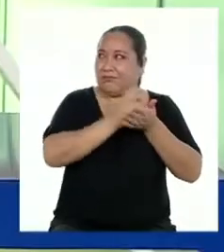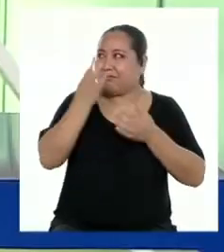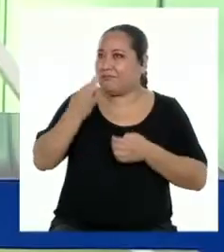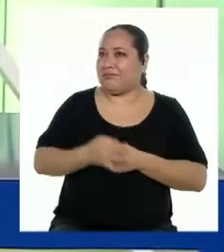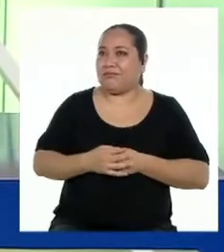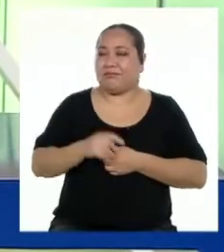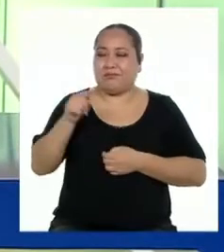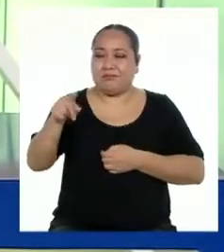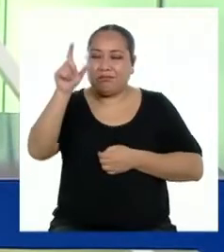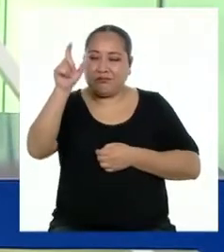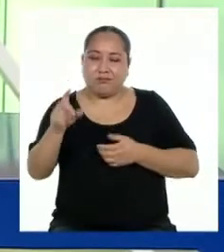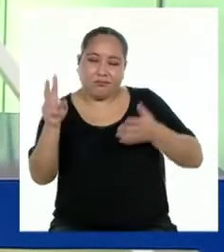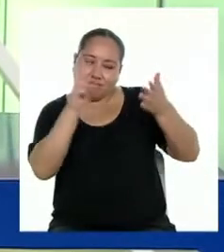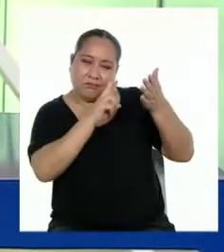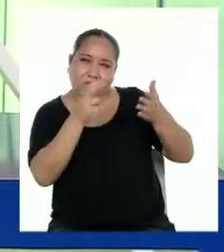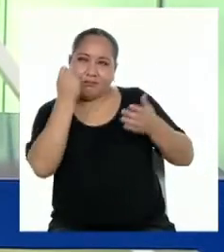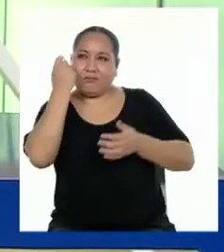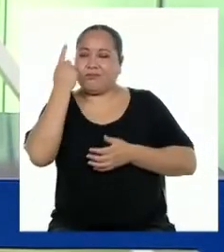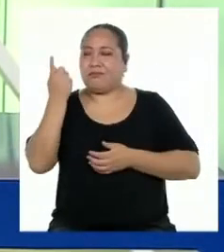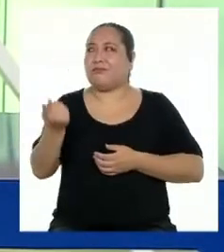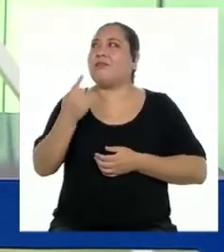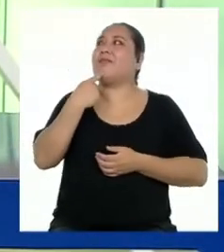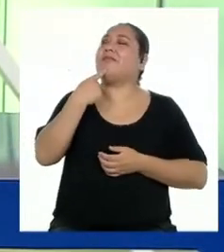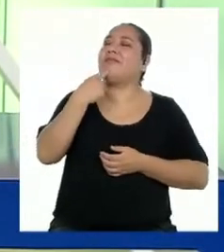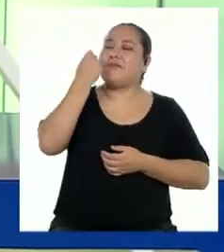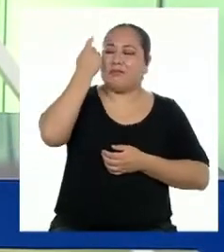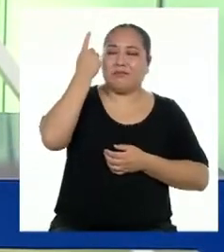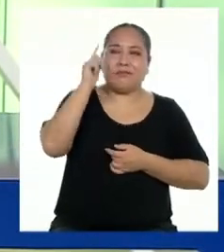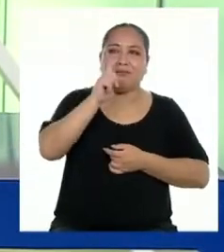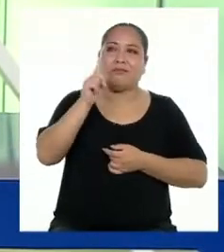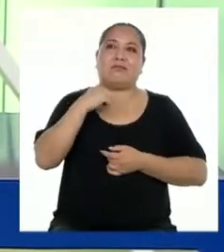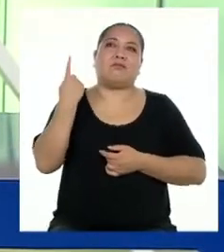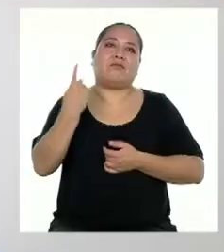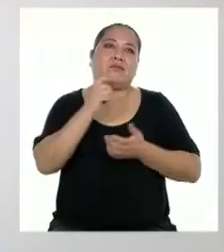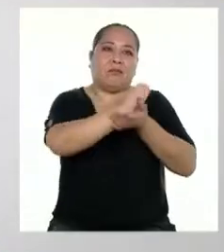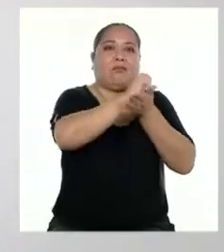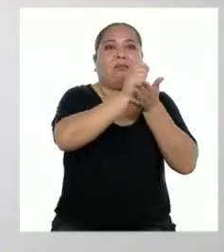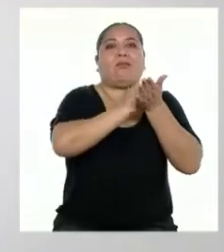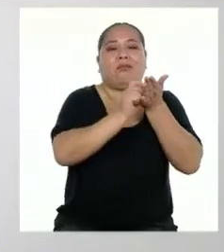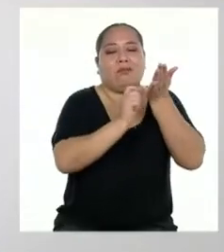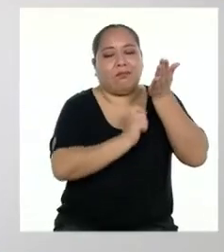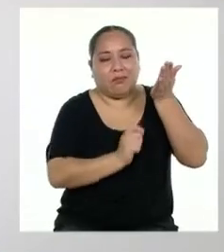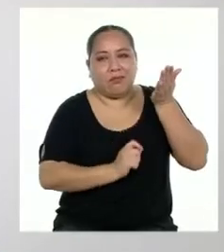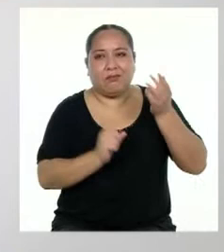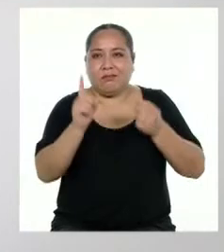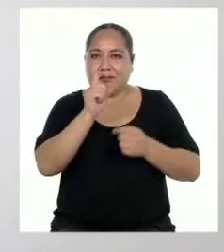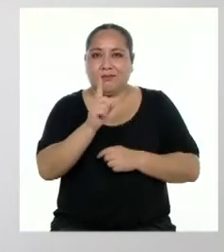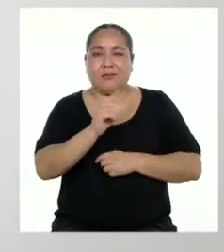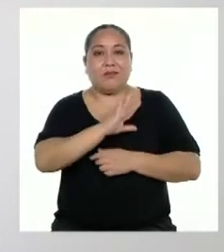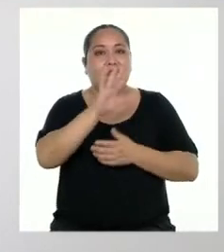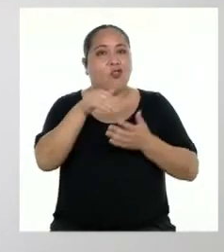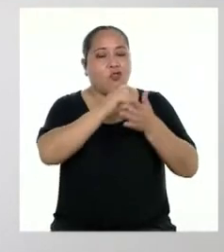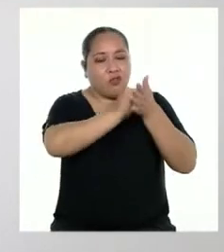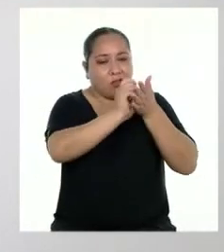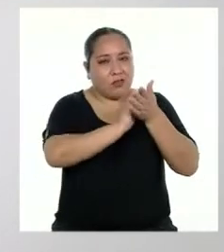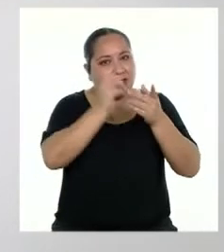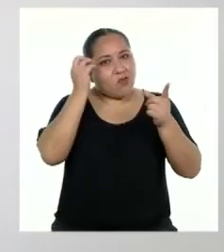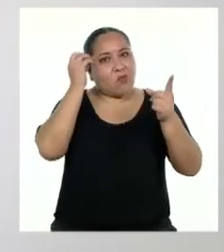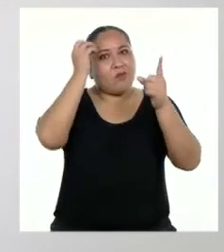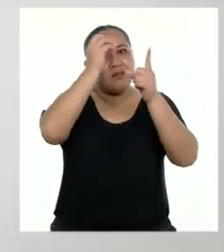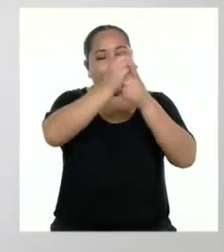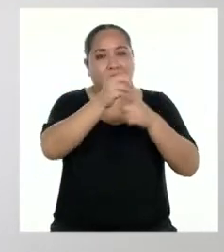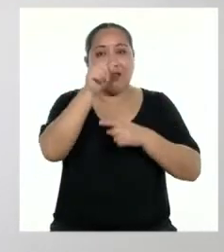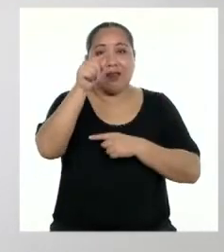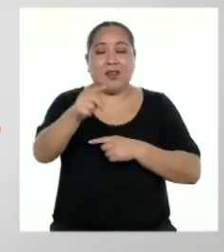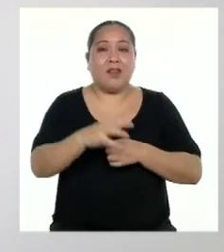Lograr que me entiendan hace que me dé cuenta que no puedo solo fluir. Todo texto tiene un propósito, el